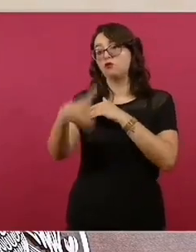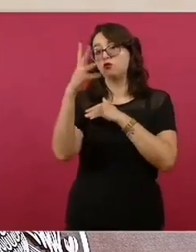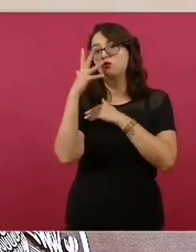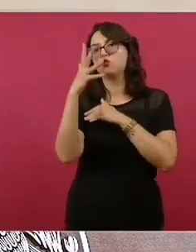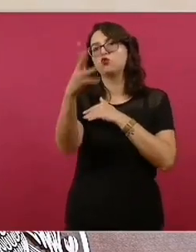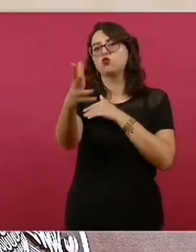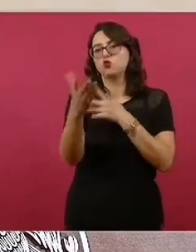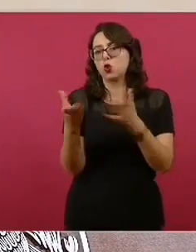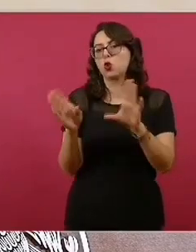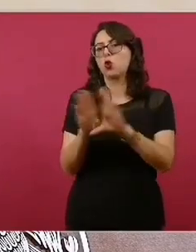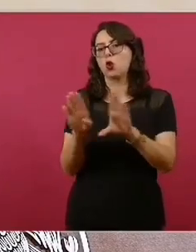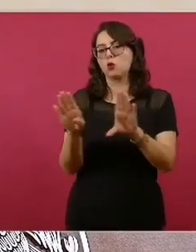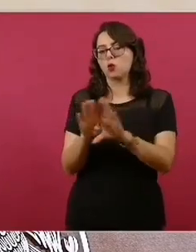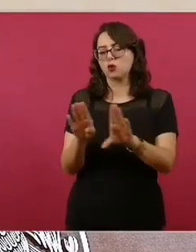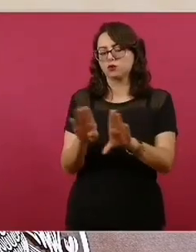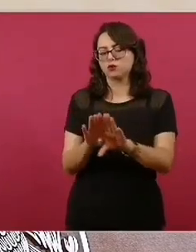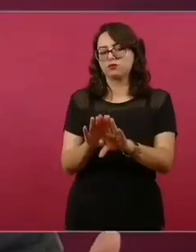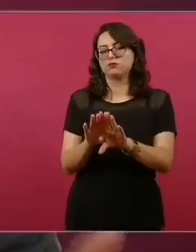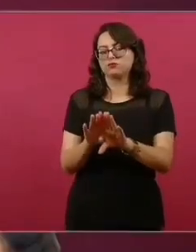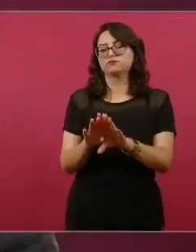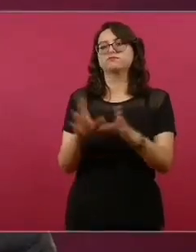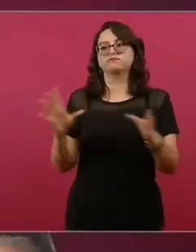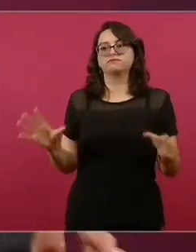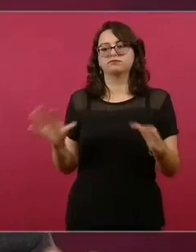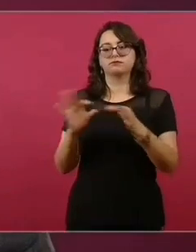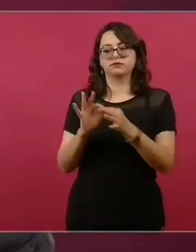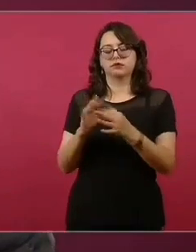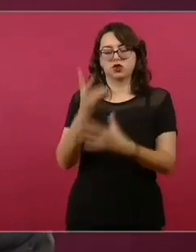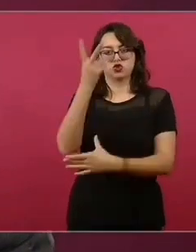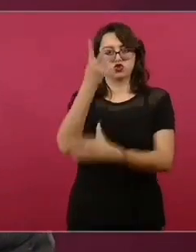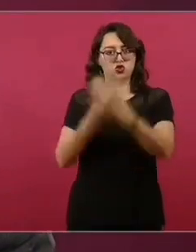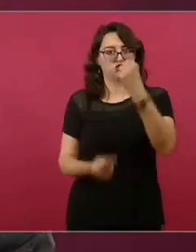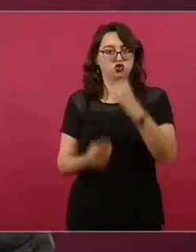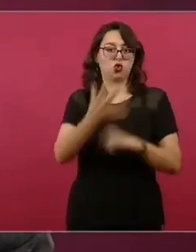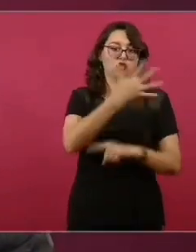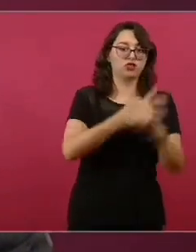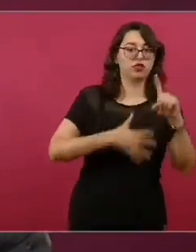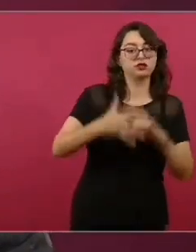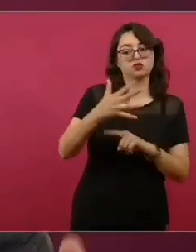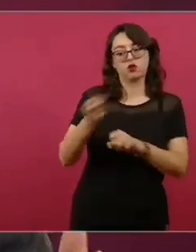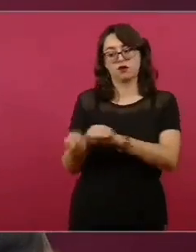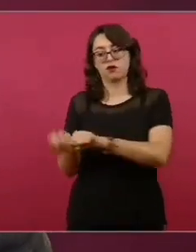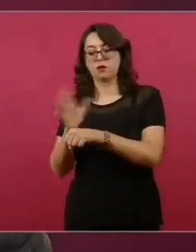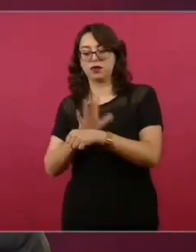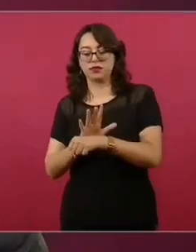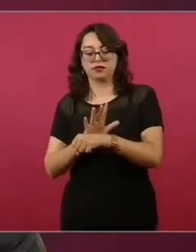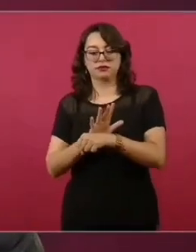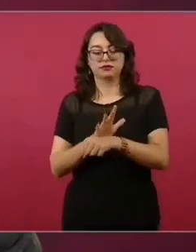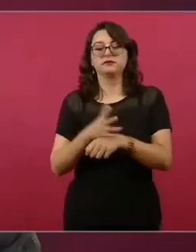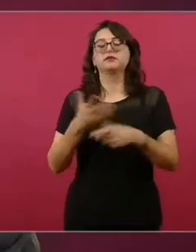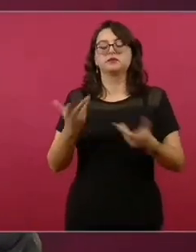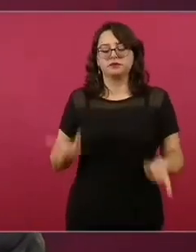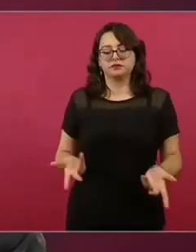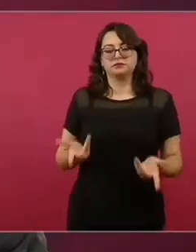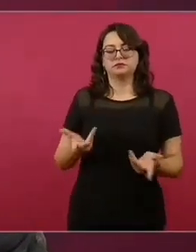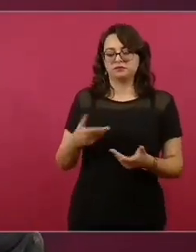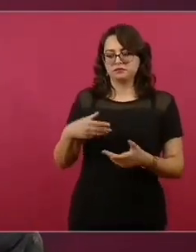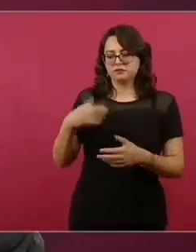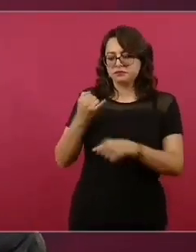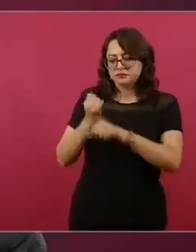causada por el virus SARS-CoV-2. Como hemos comentado en innumerables ocasiones, la predicción más